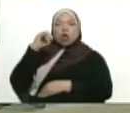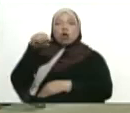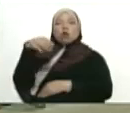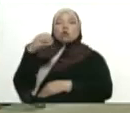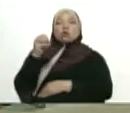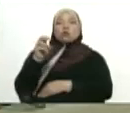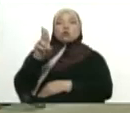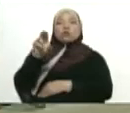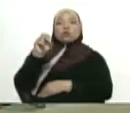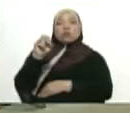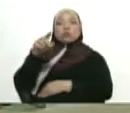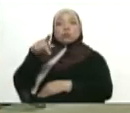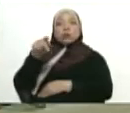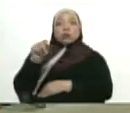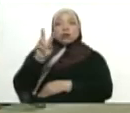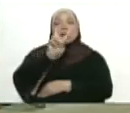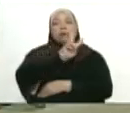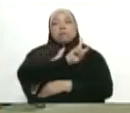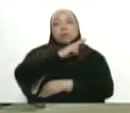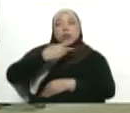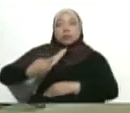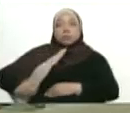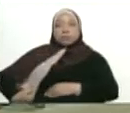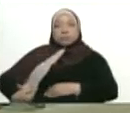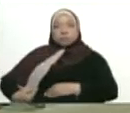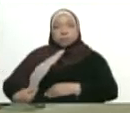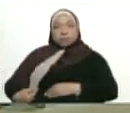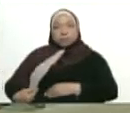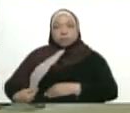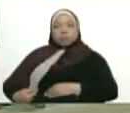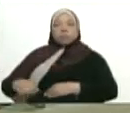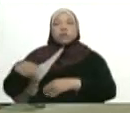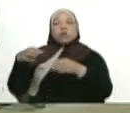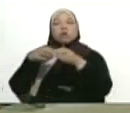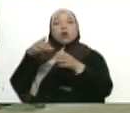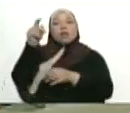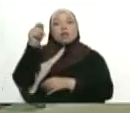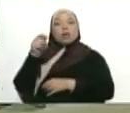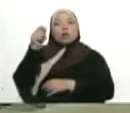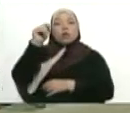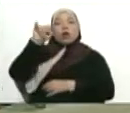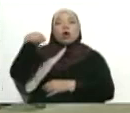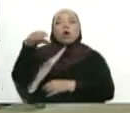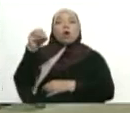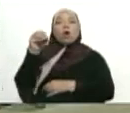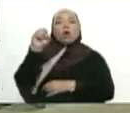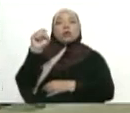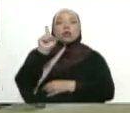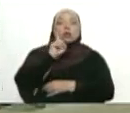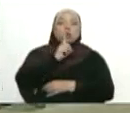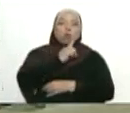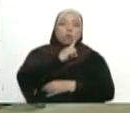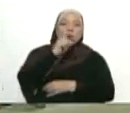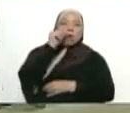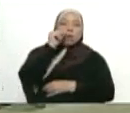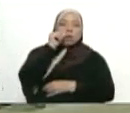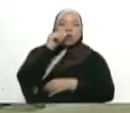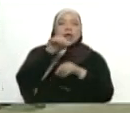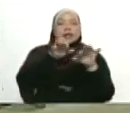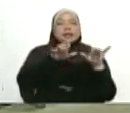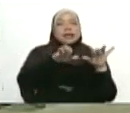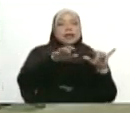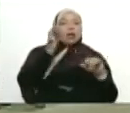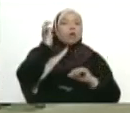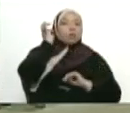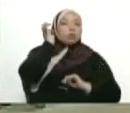como Vicepresidente del Comité, el Diputado José Gregorio Correa, y como Secretaria,